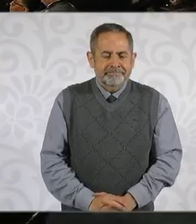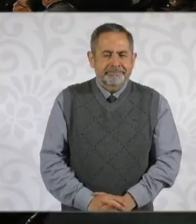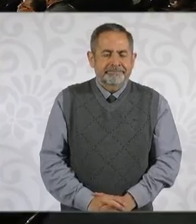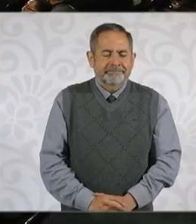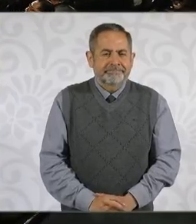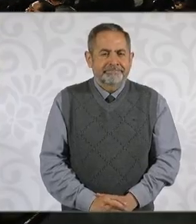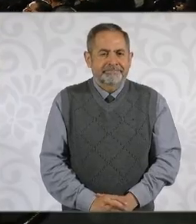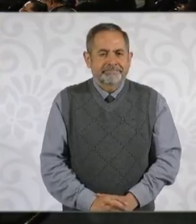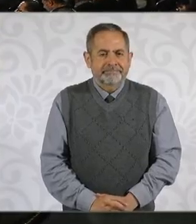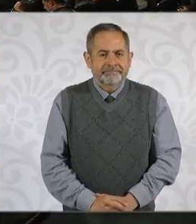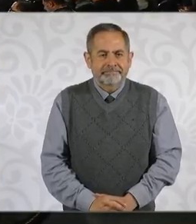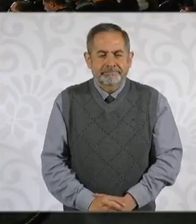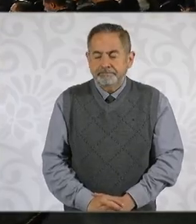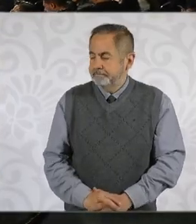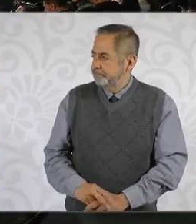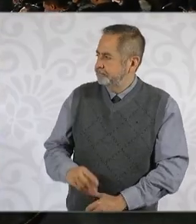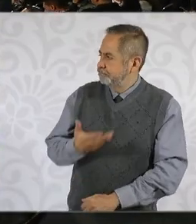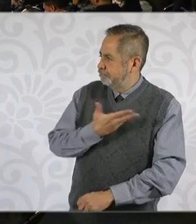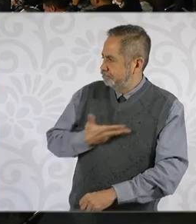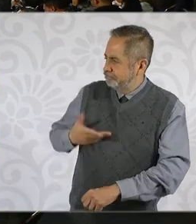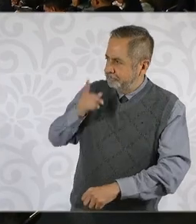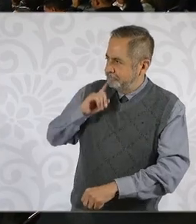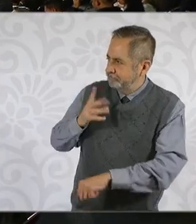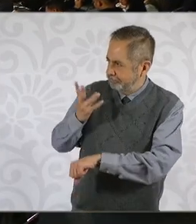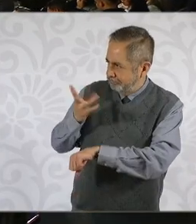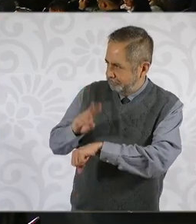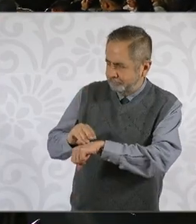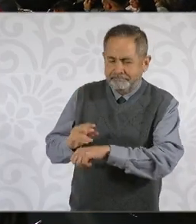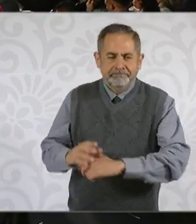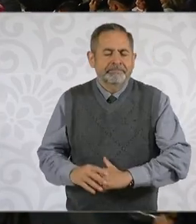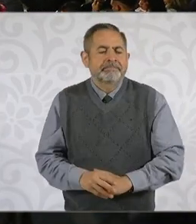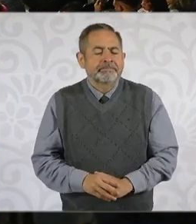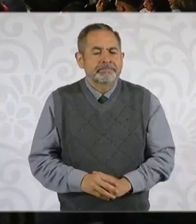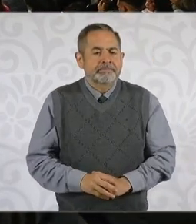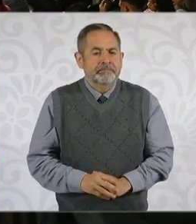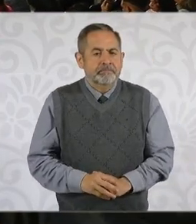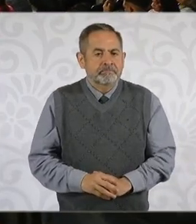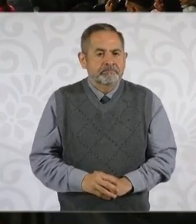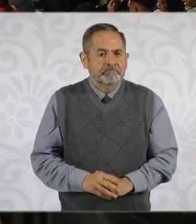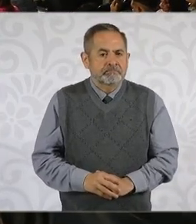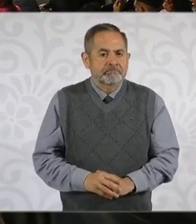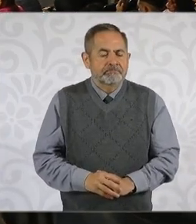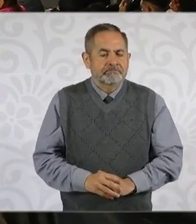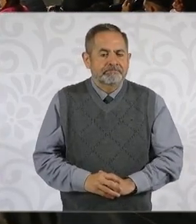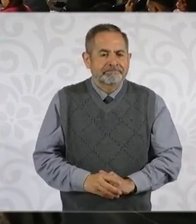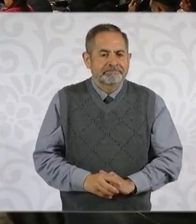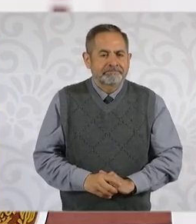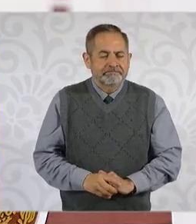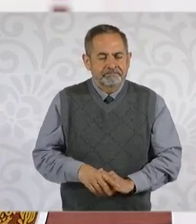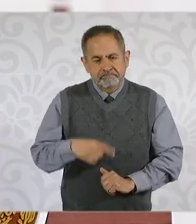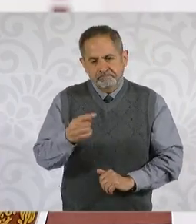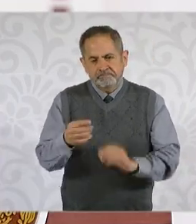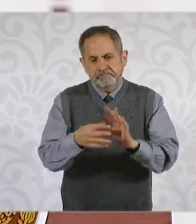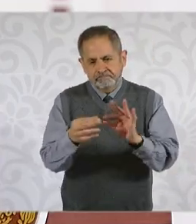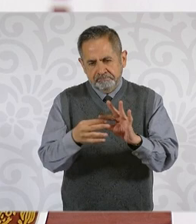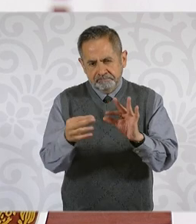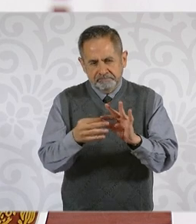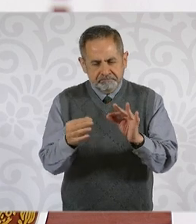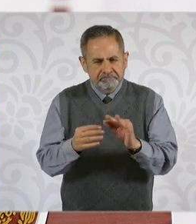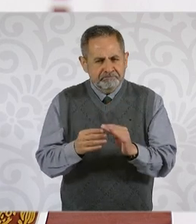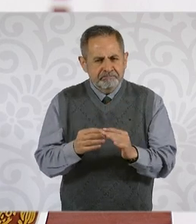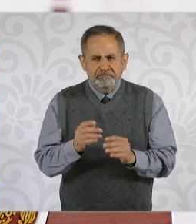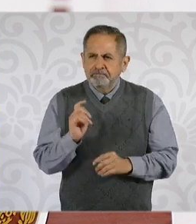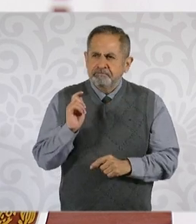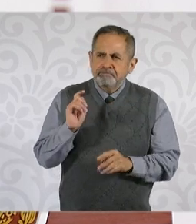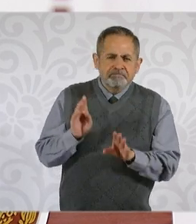Con su permiso, presidenta. Vamos a continuar viendo cómo van